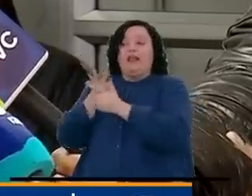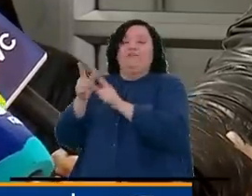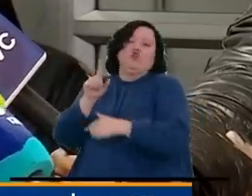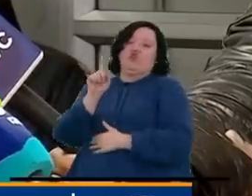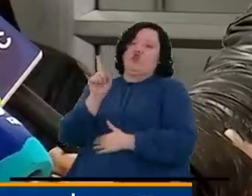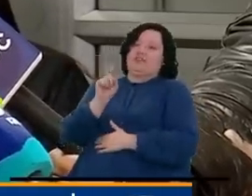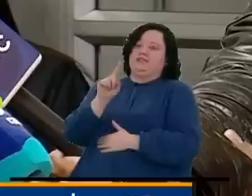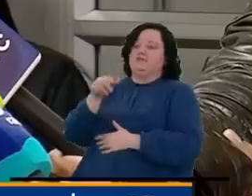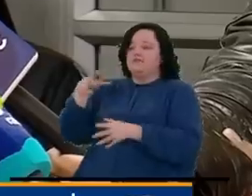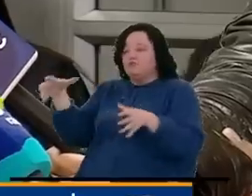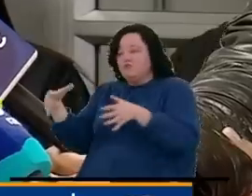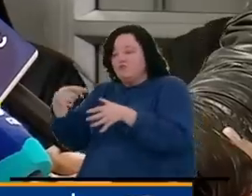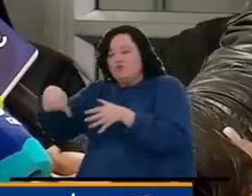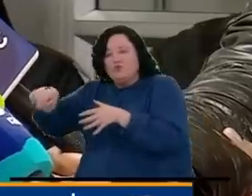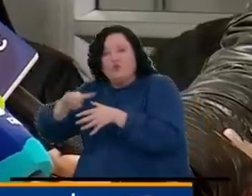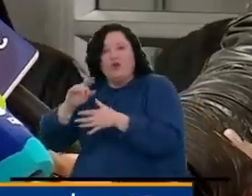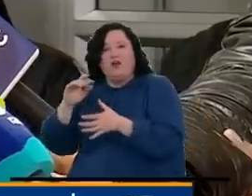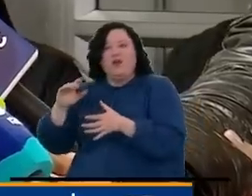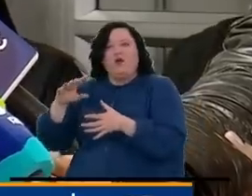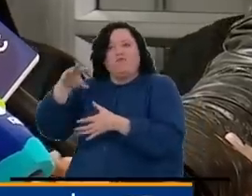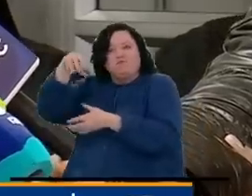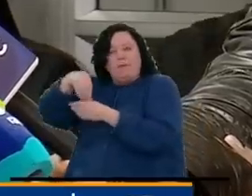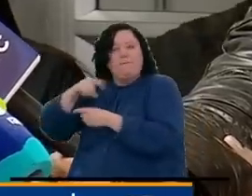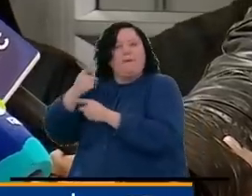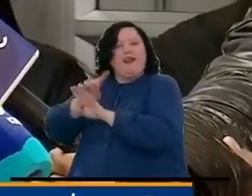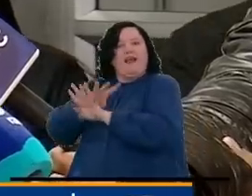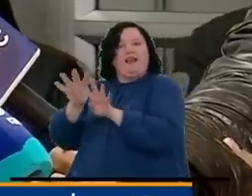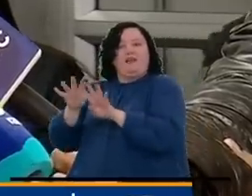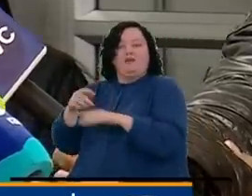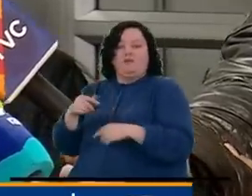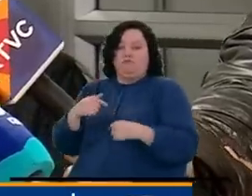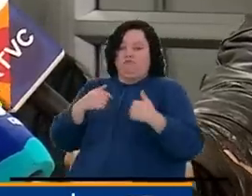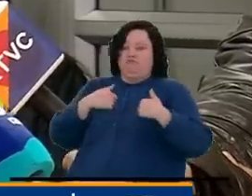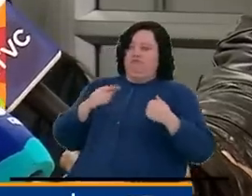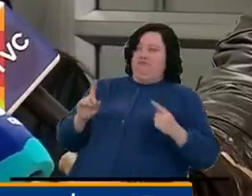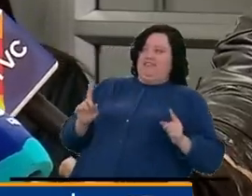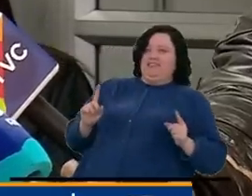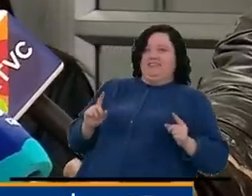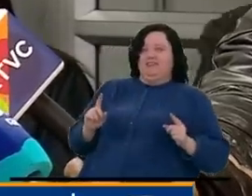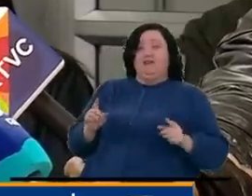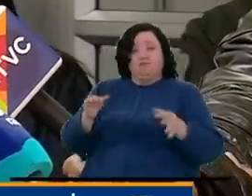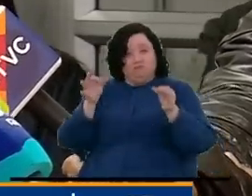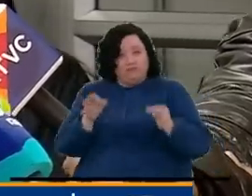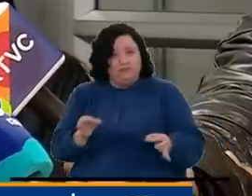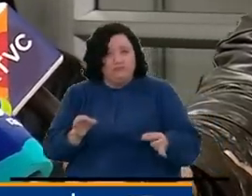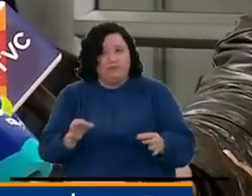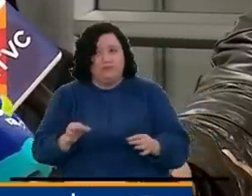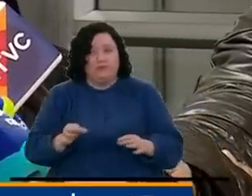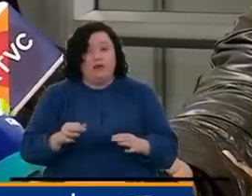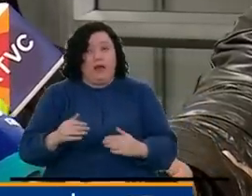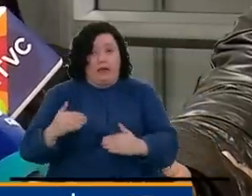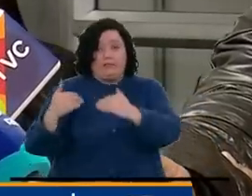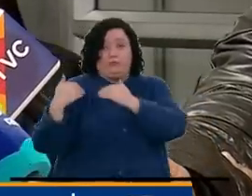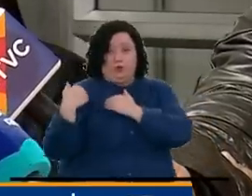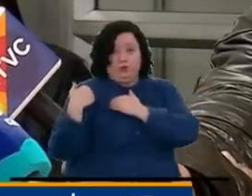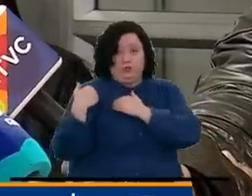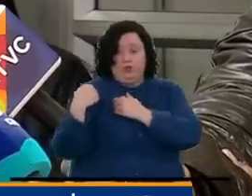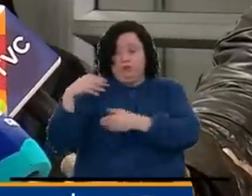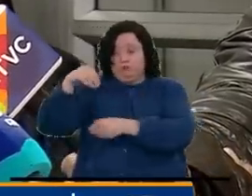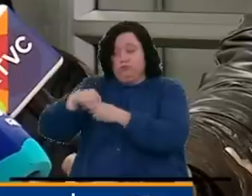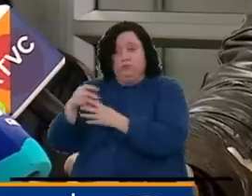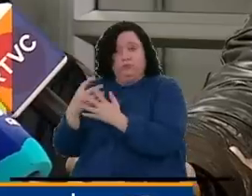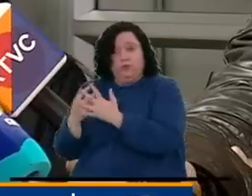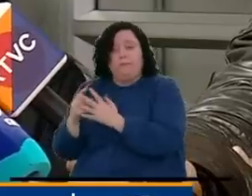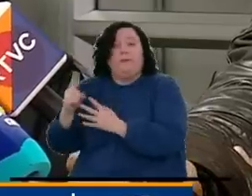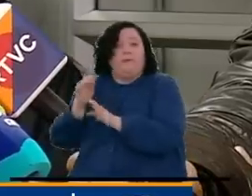de los miembros de la primera línea. Los responsables más bien de que estén presos